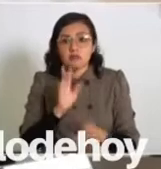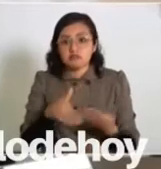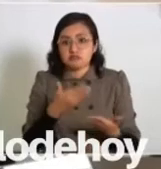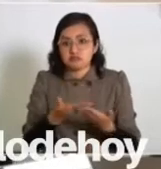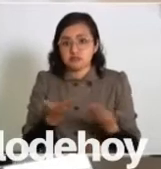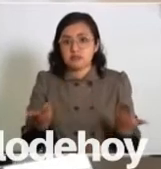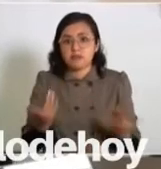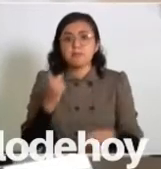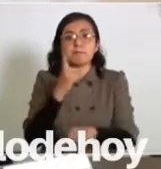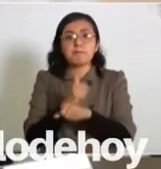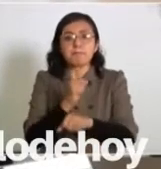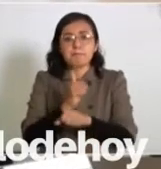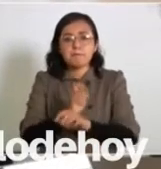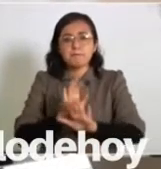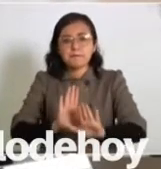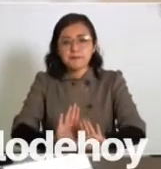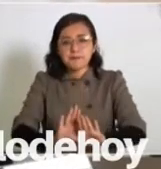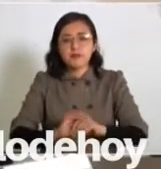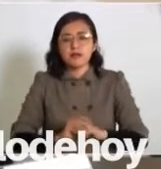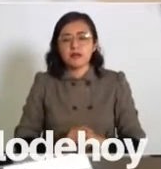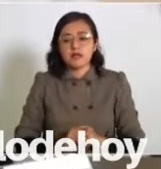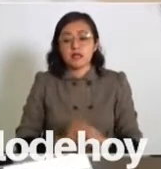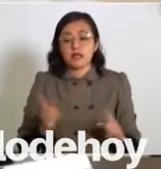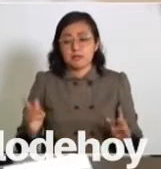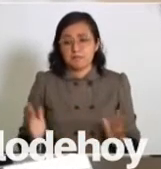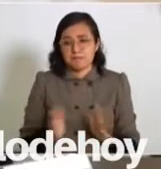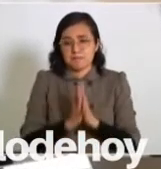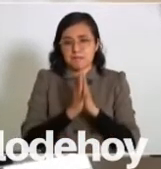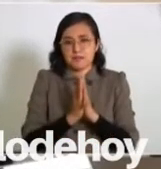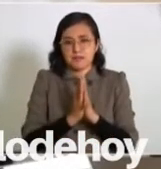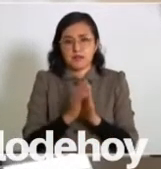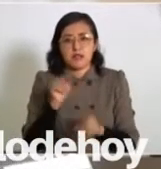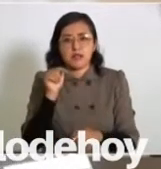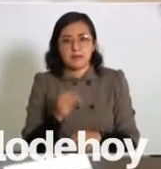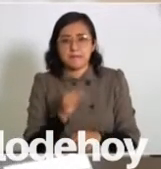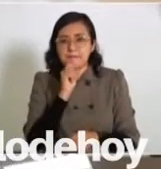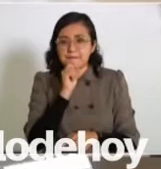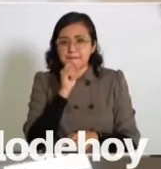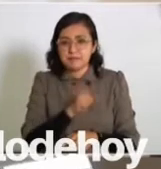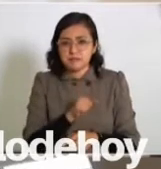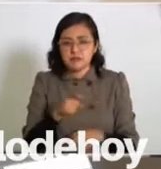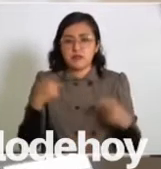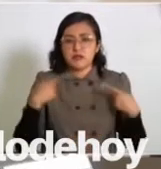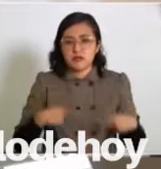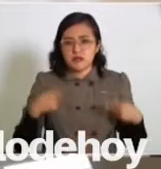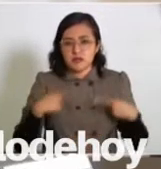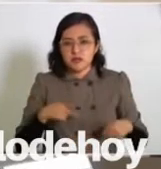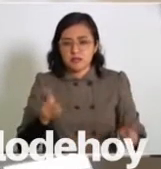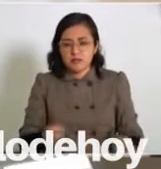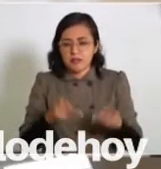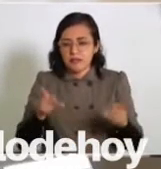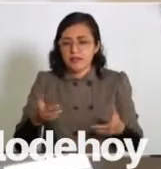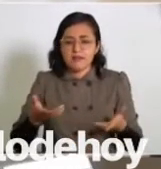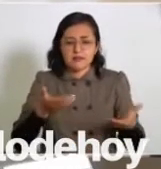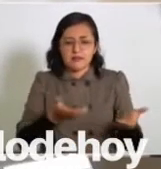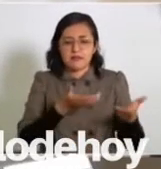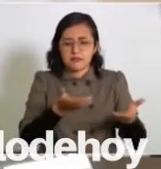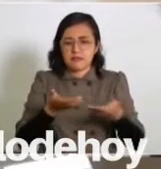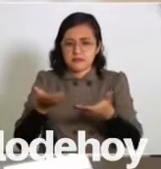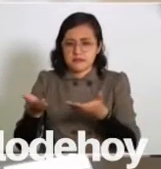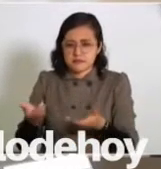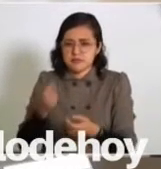Miren, primero, la confrontación entre comerciantes que ejercen